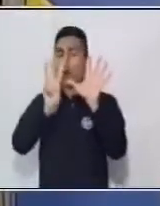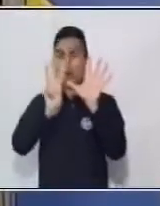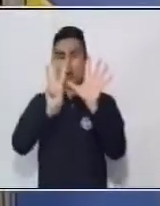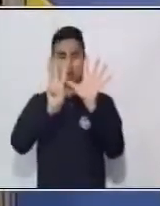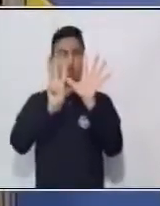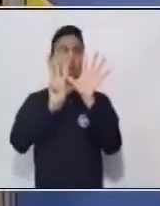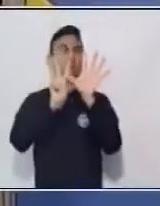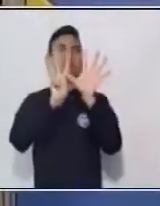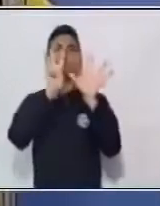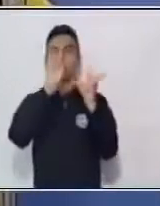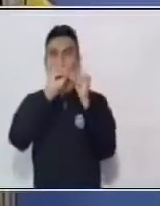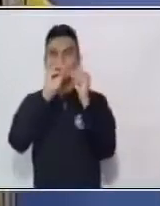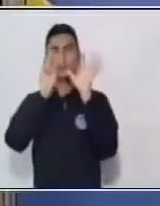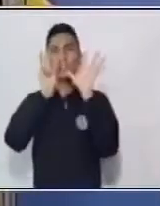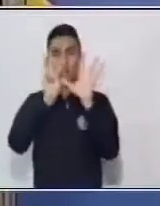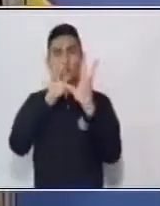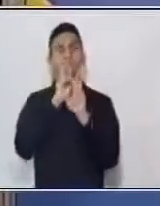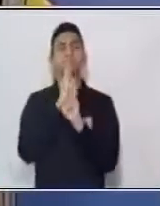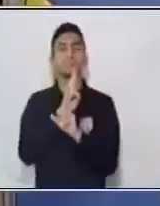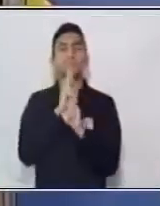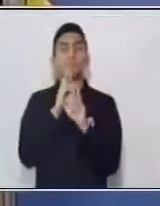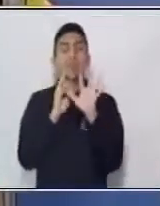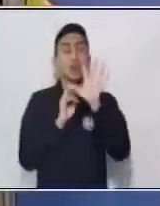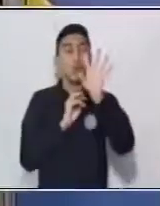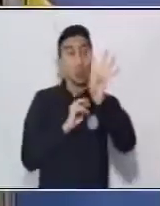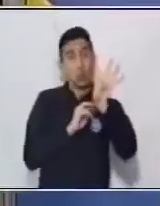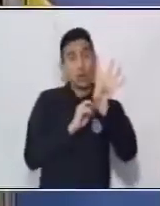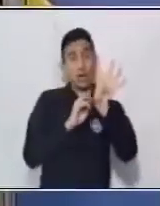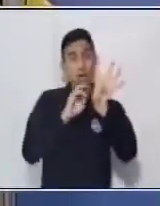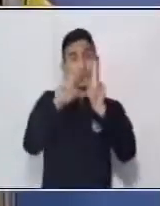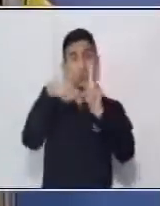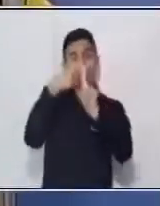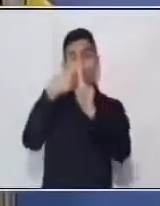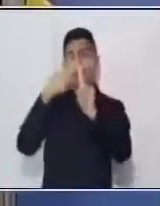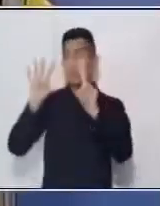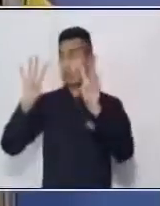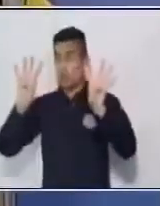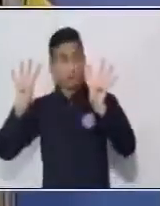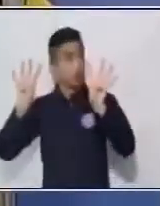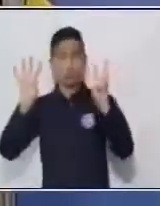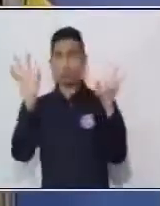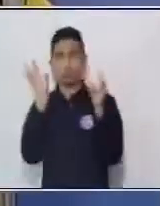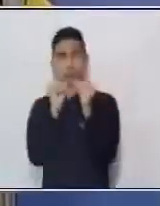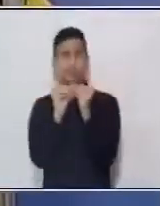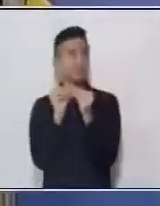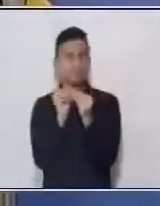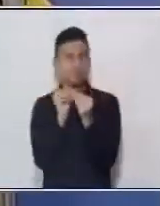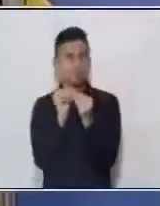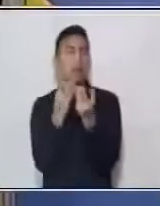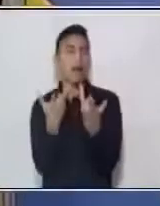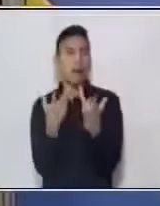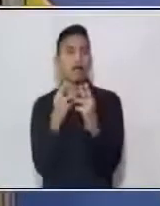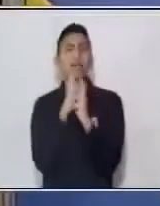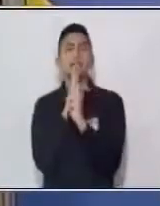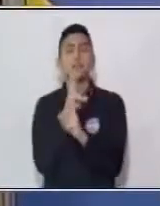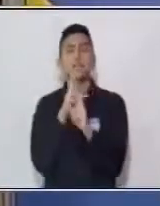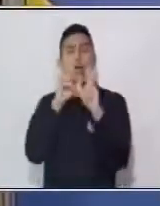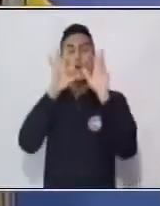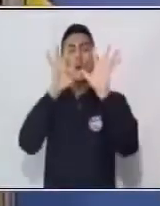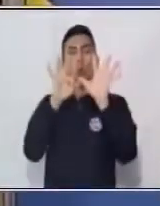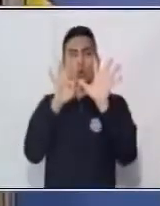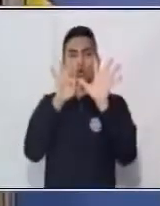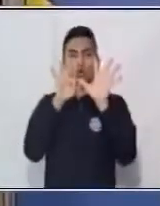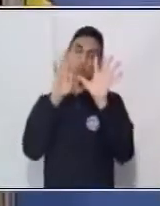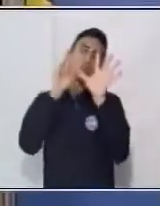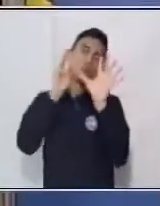y ocho. Entonces, cuatro más cuatro es igual a